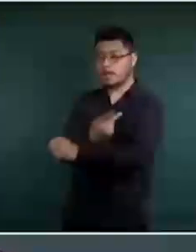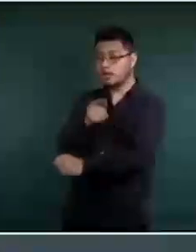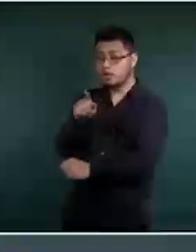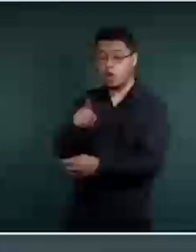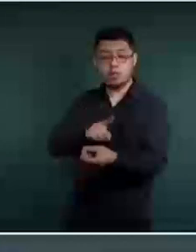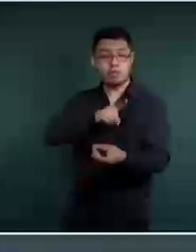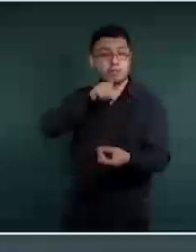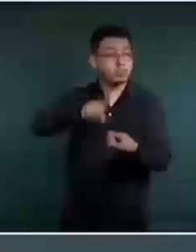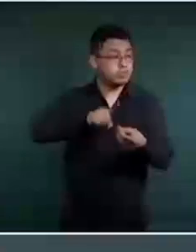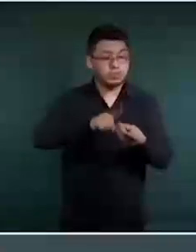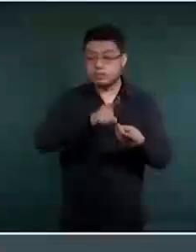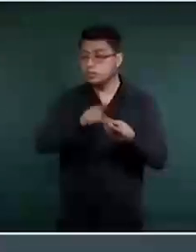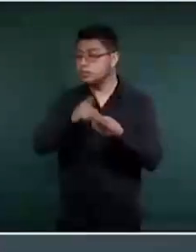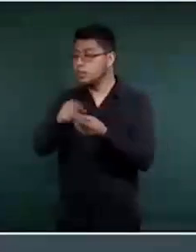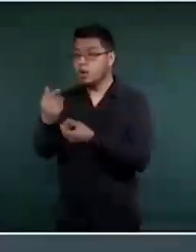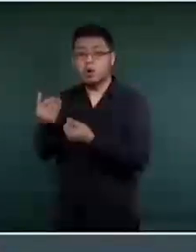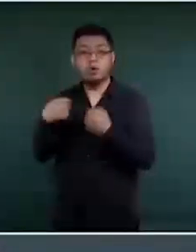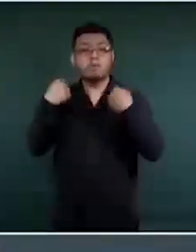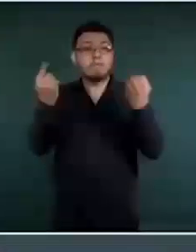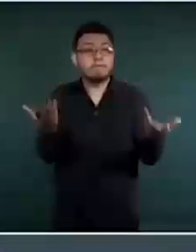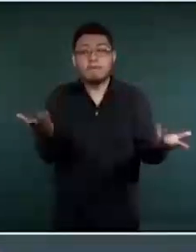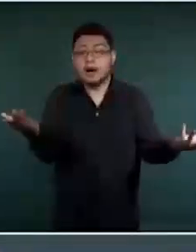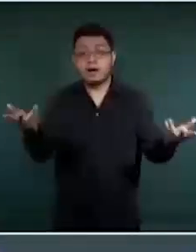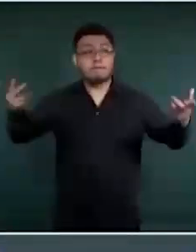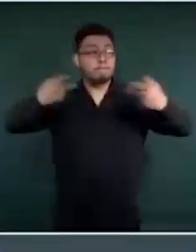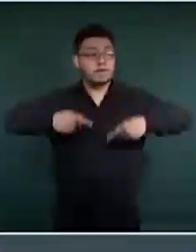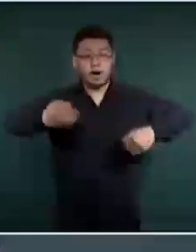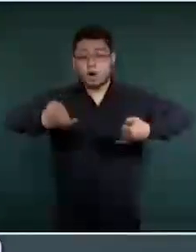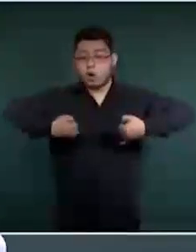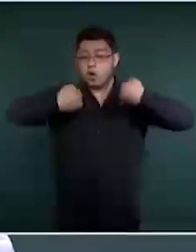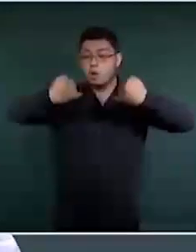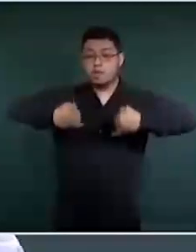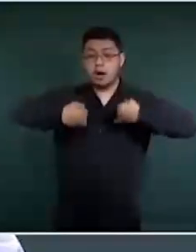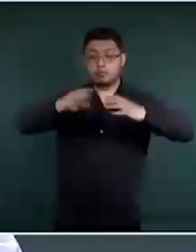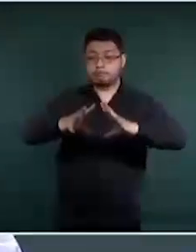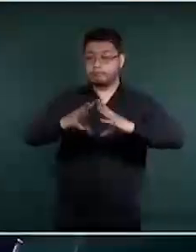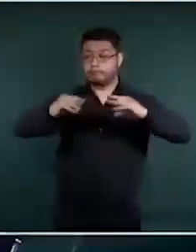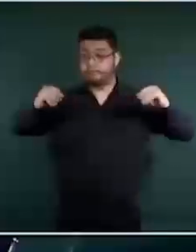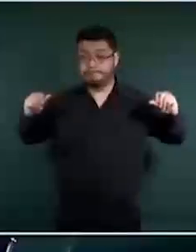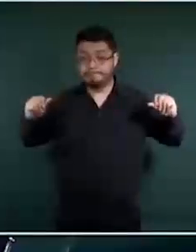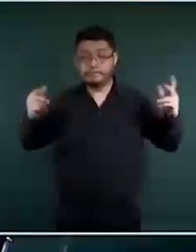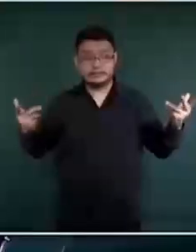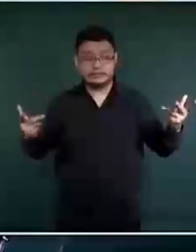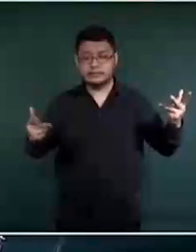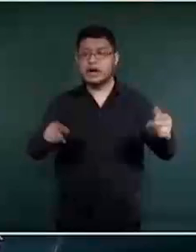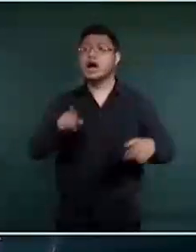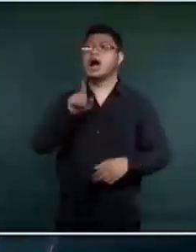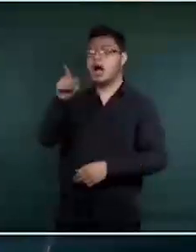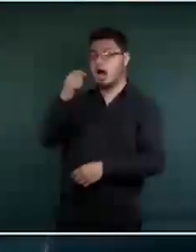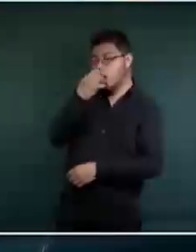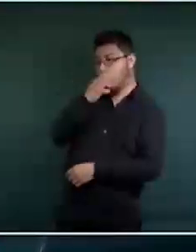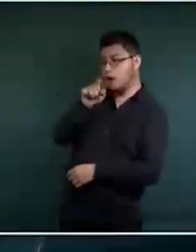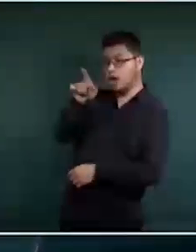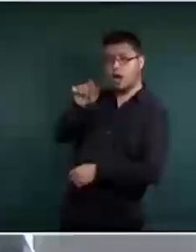están los jóvenes desaparecidos de la normal de Ayotzinapa.